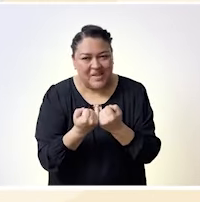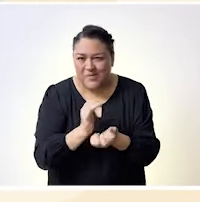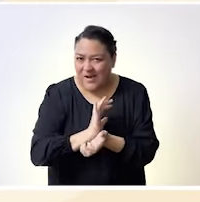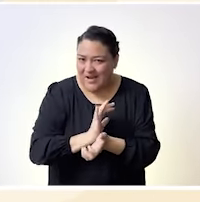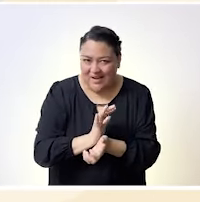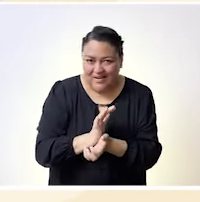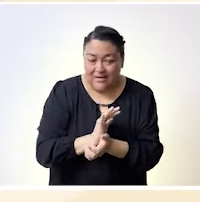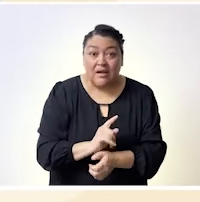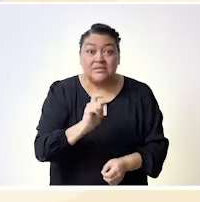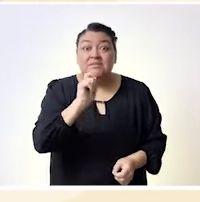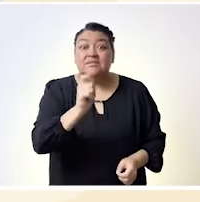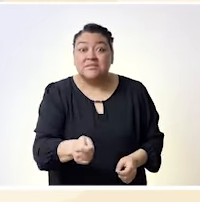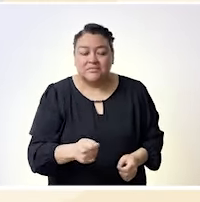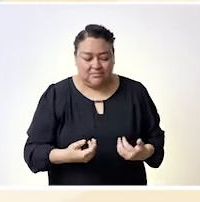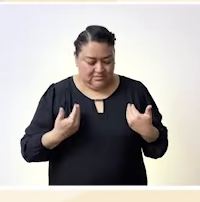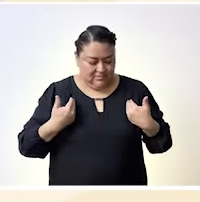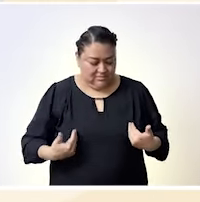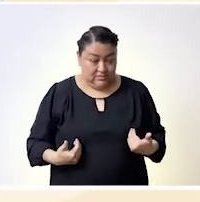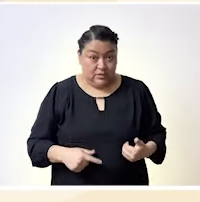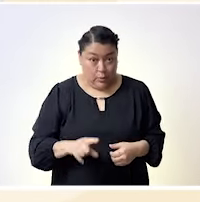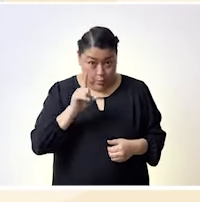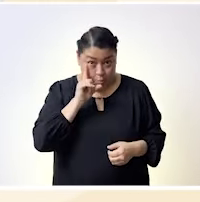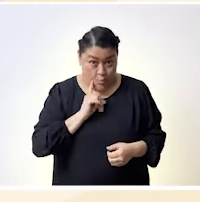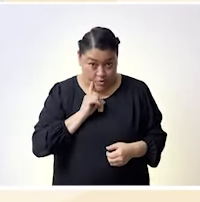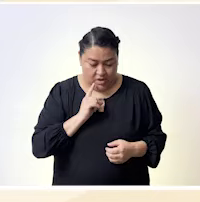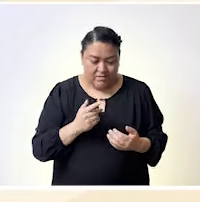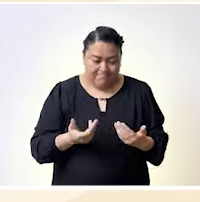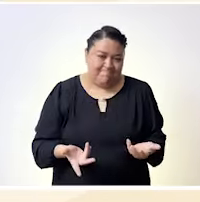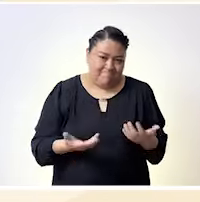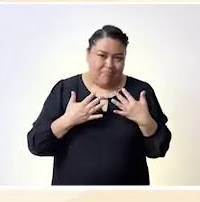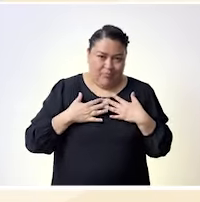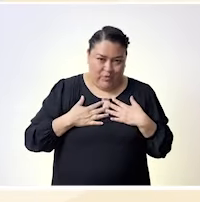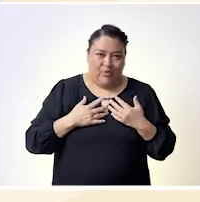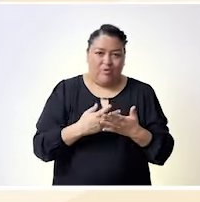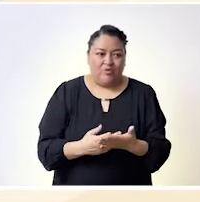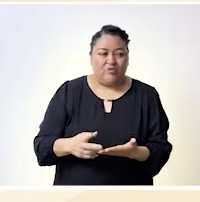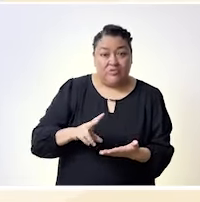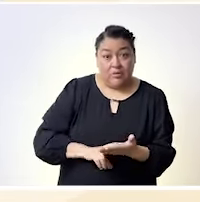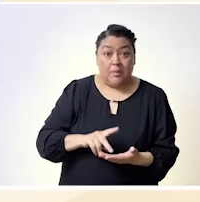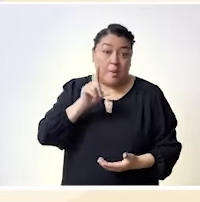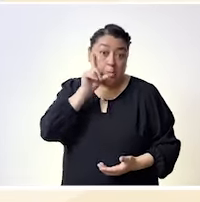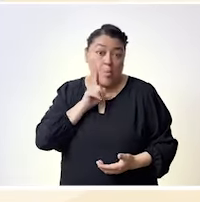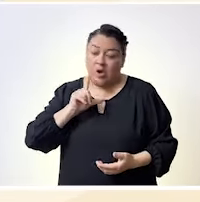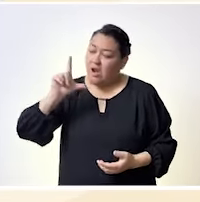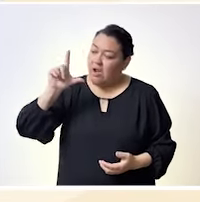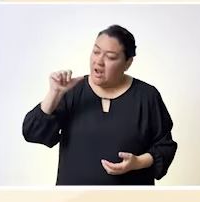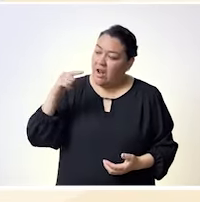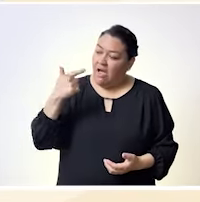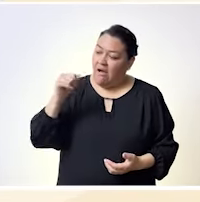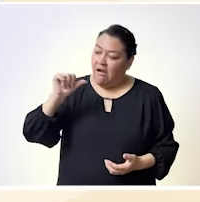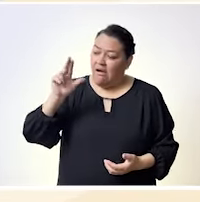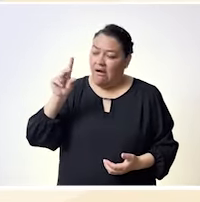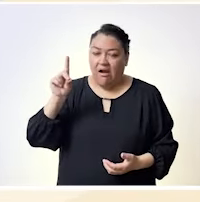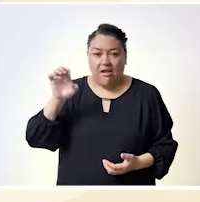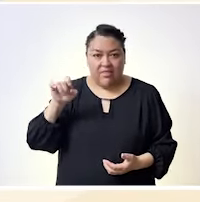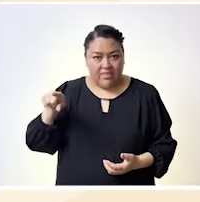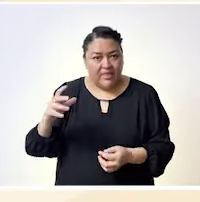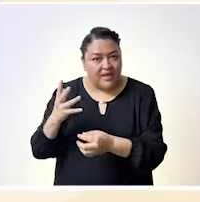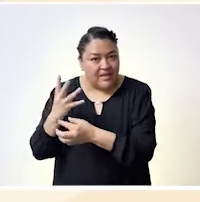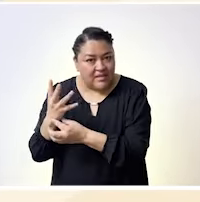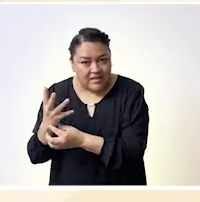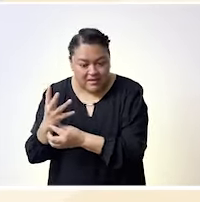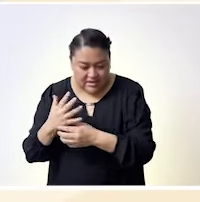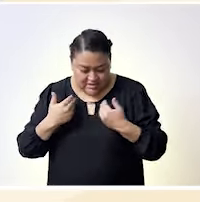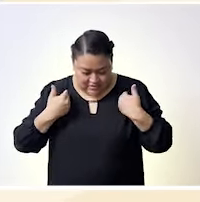profundizó en este mito, ¿no?, del mestizaje, en donde supuestamente somos, ¿no?, de esta nación, pues resultado